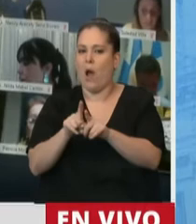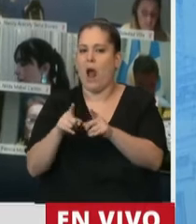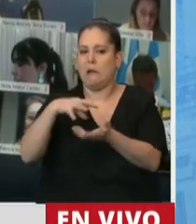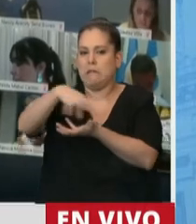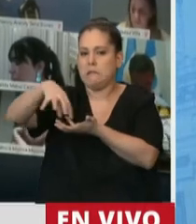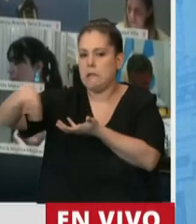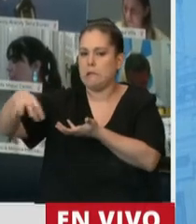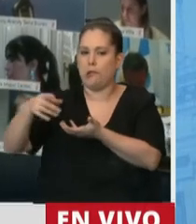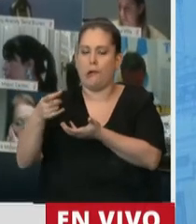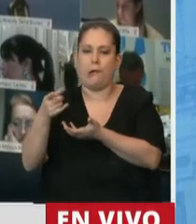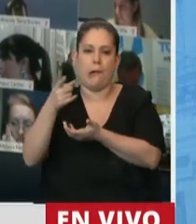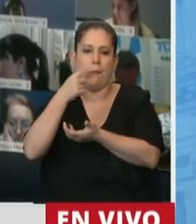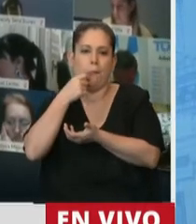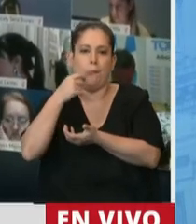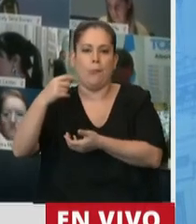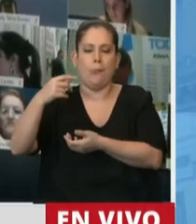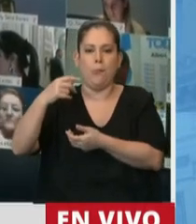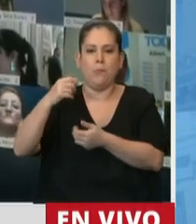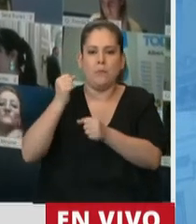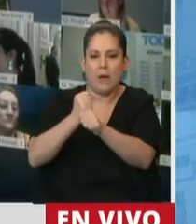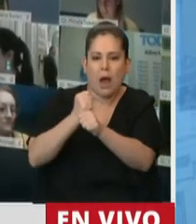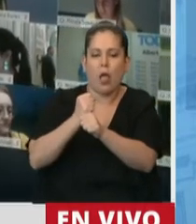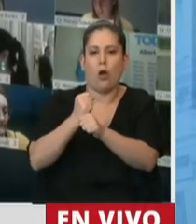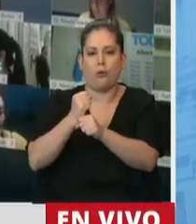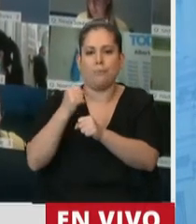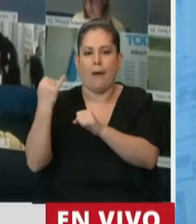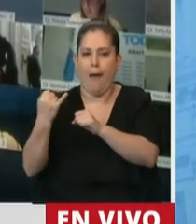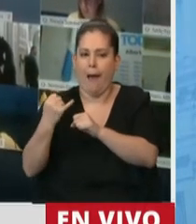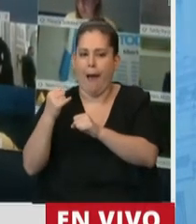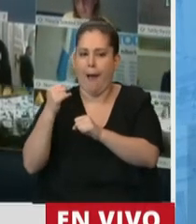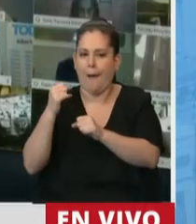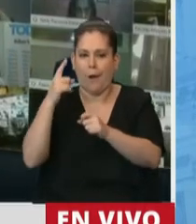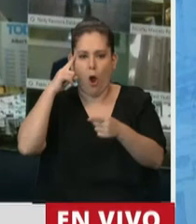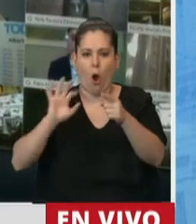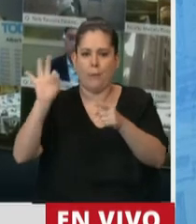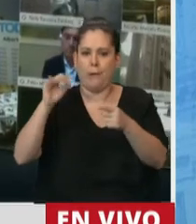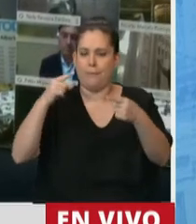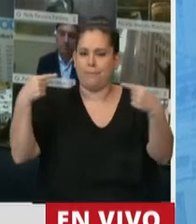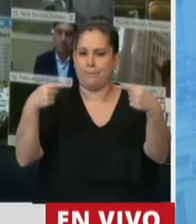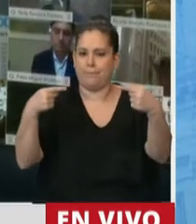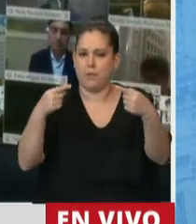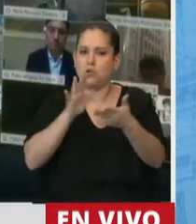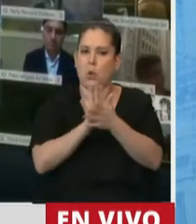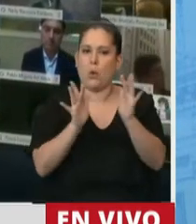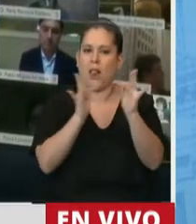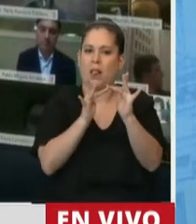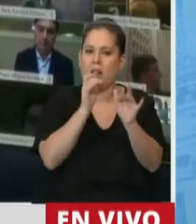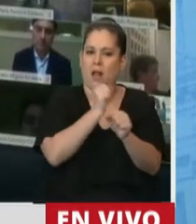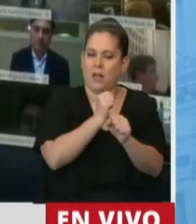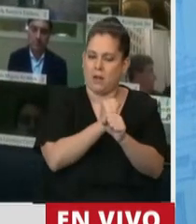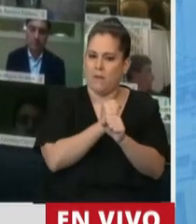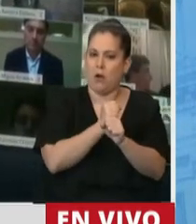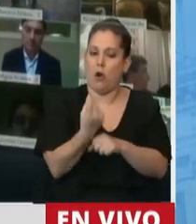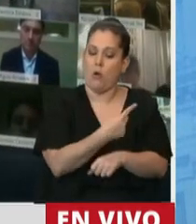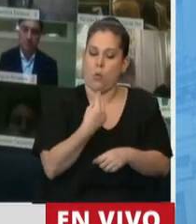involucrados, tanto el sector empleador como el sector trabajador. Hay también miradas diferentes con respecto al teletrabajo. Para nosotros,